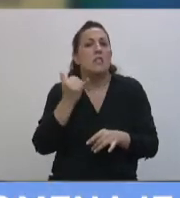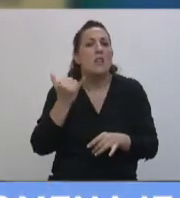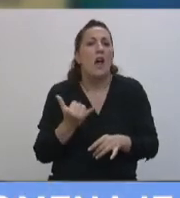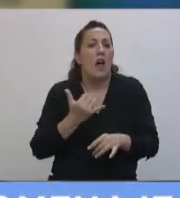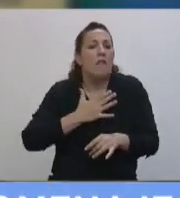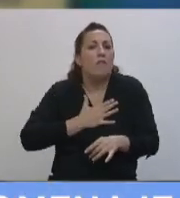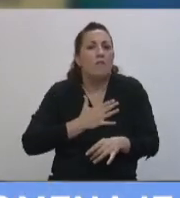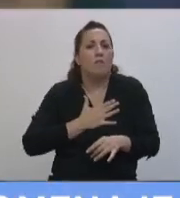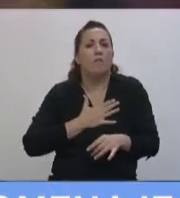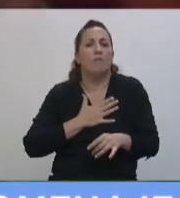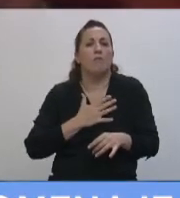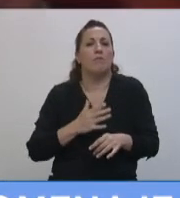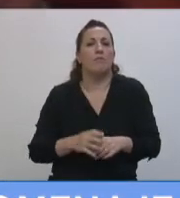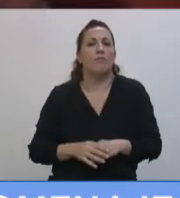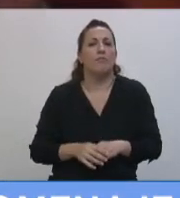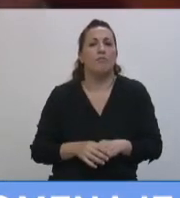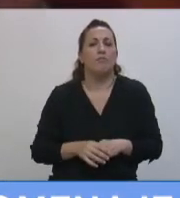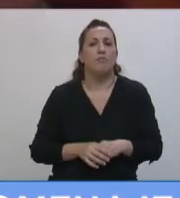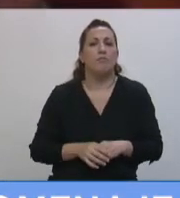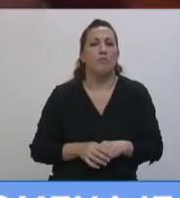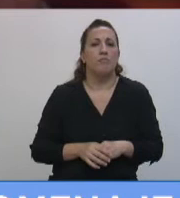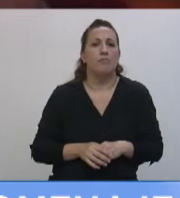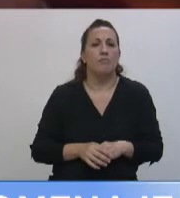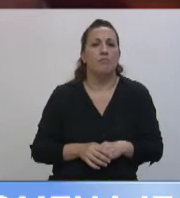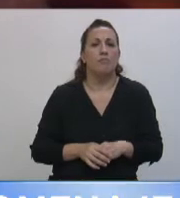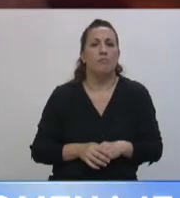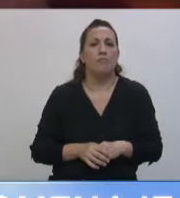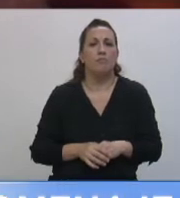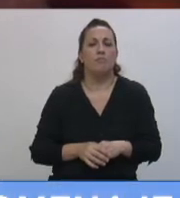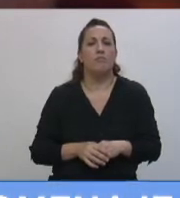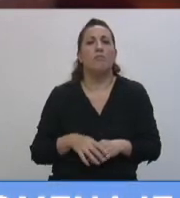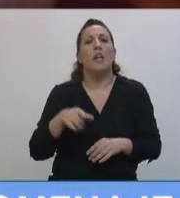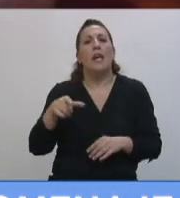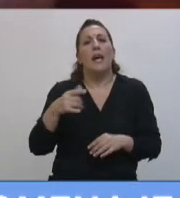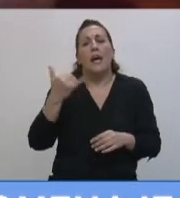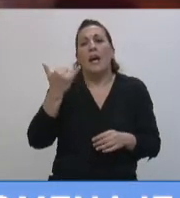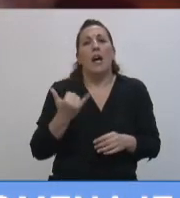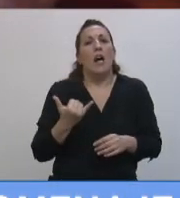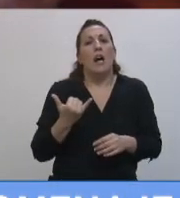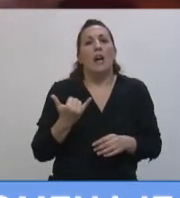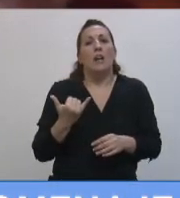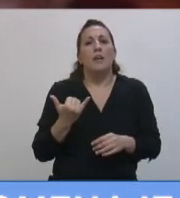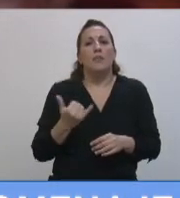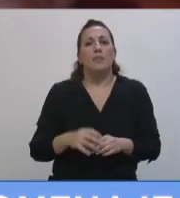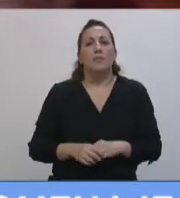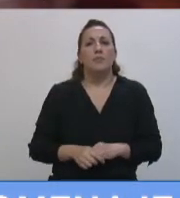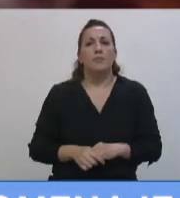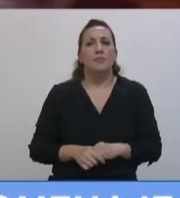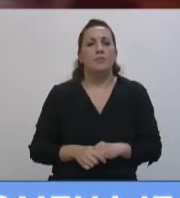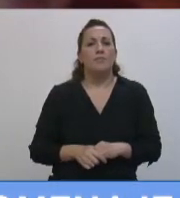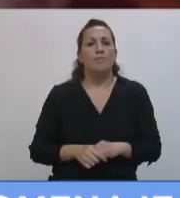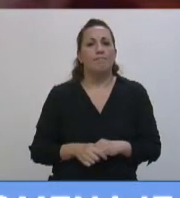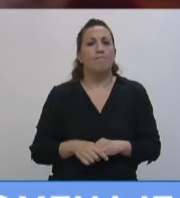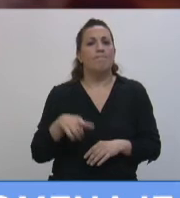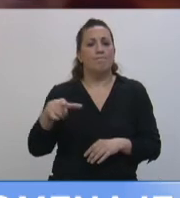con los más débiles, con los más humildes. Tenía esto de que era una, diríamos,